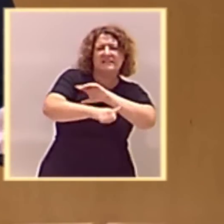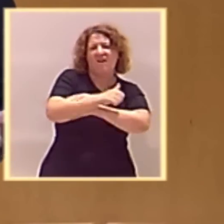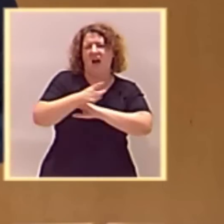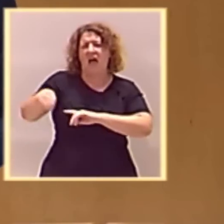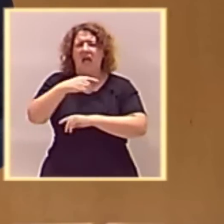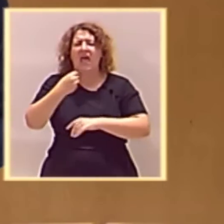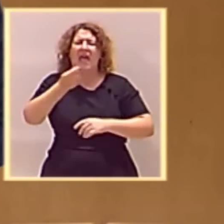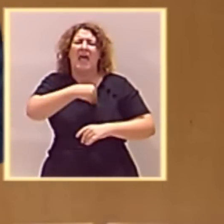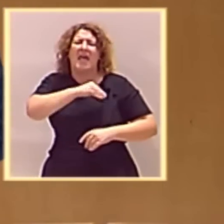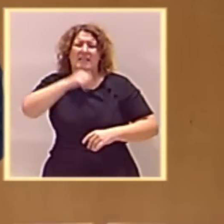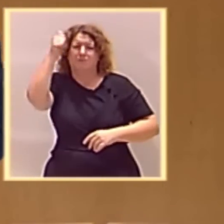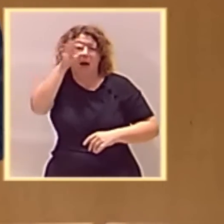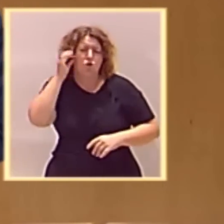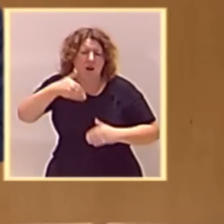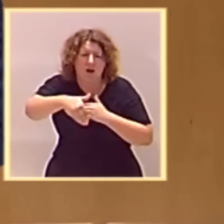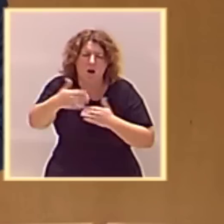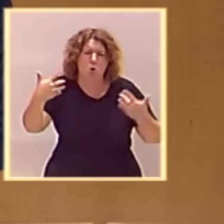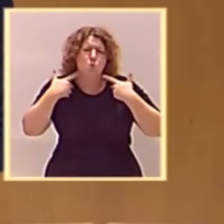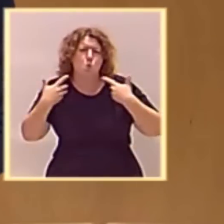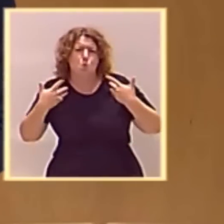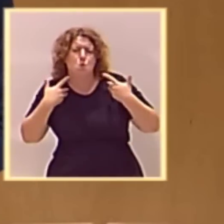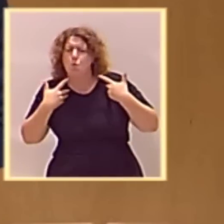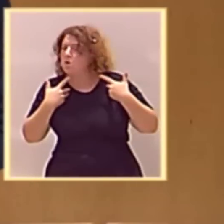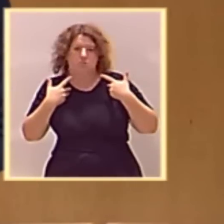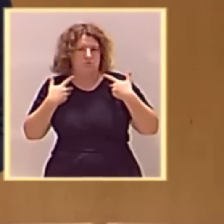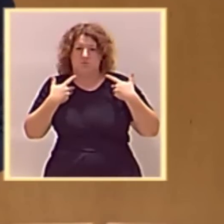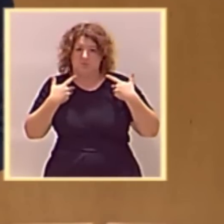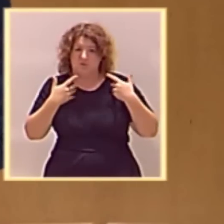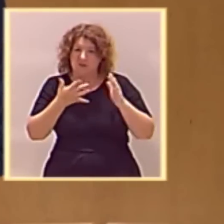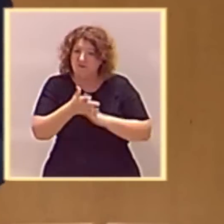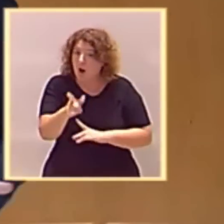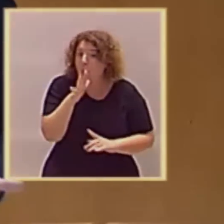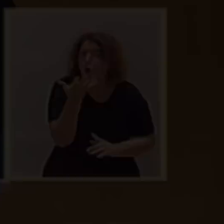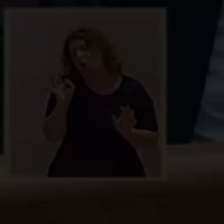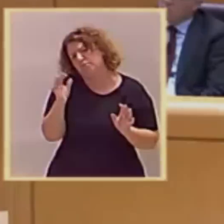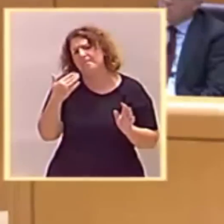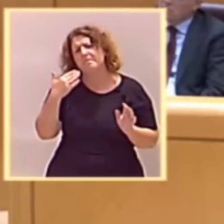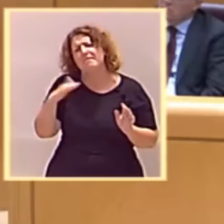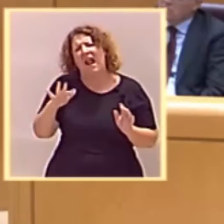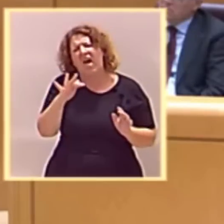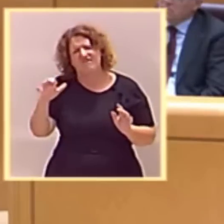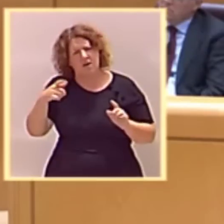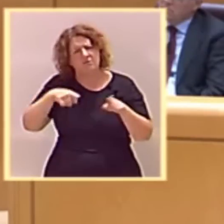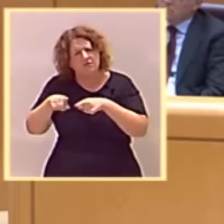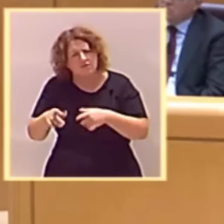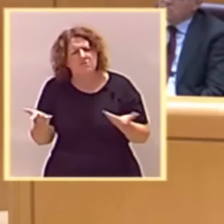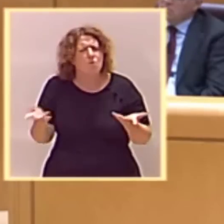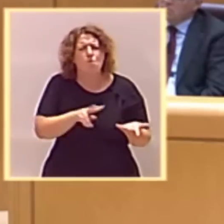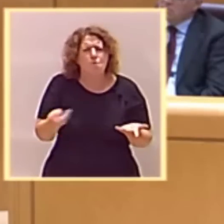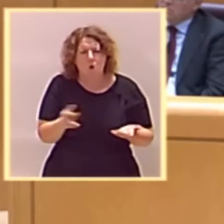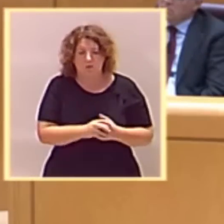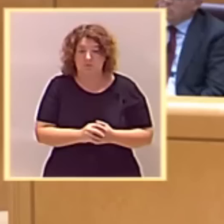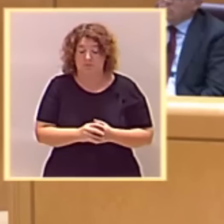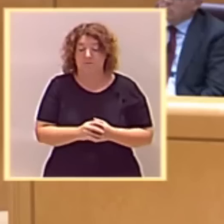españoles y españolas es un ejercicio más de insolvencia o de mala fe. Es sorprendente escucharle, por cierto,